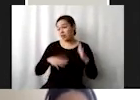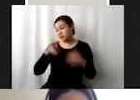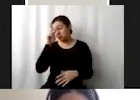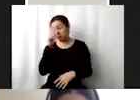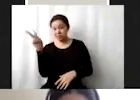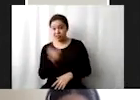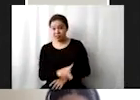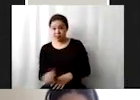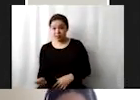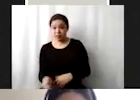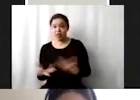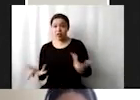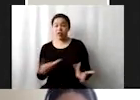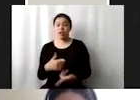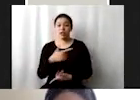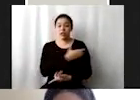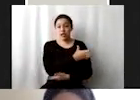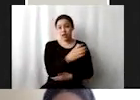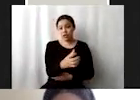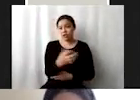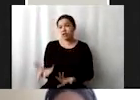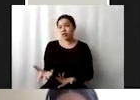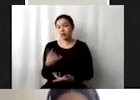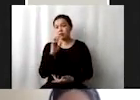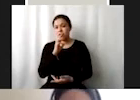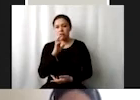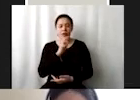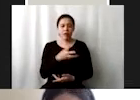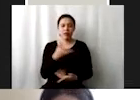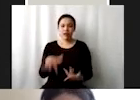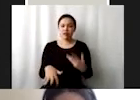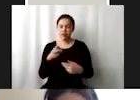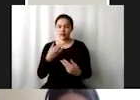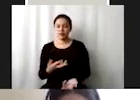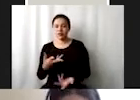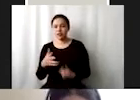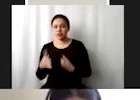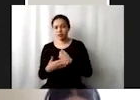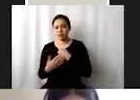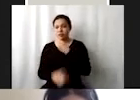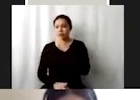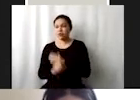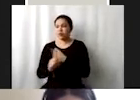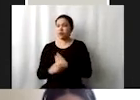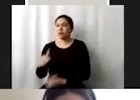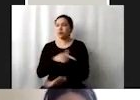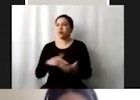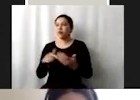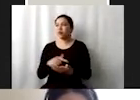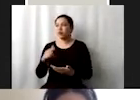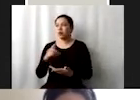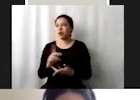que en las zonas rurales entonces eso va a representar un problema en primera instancia para los gobiernos locales por eso